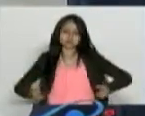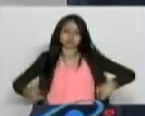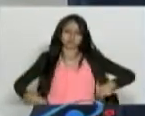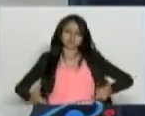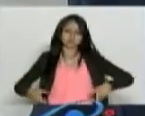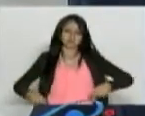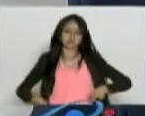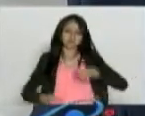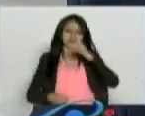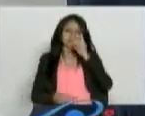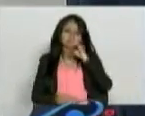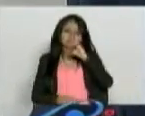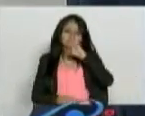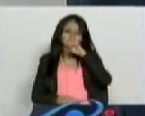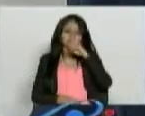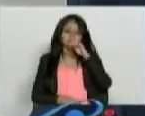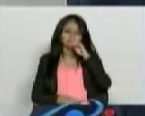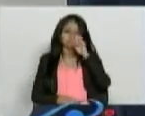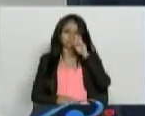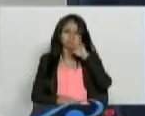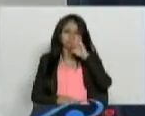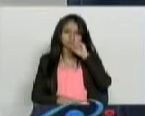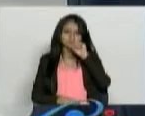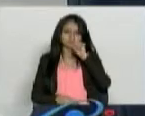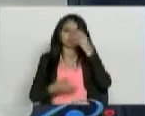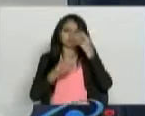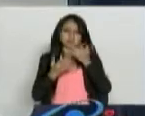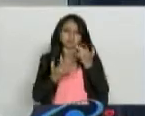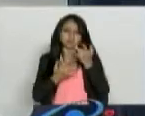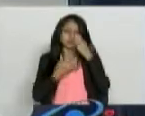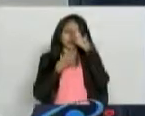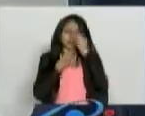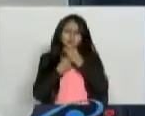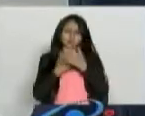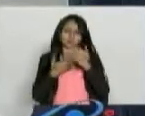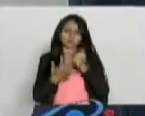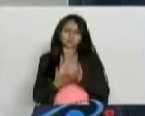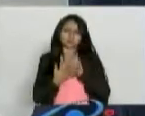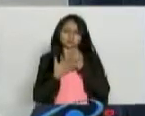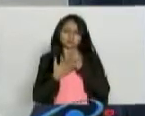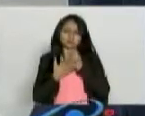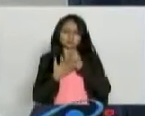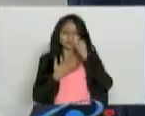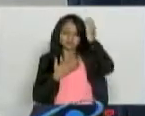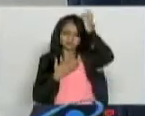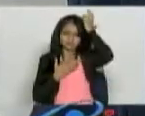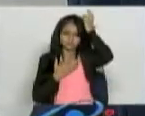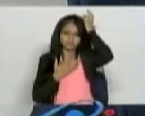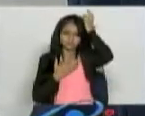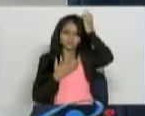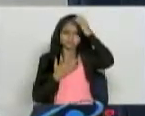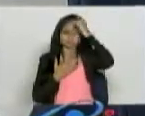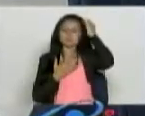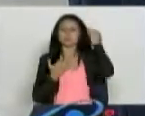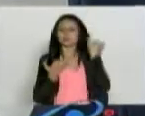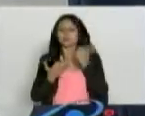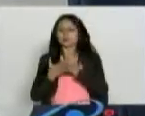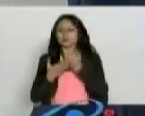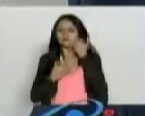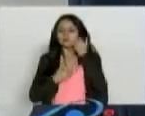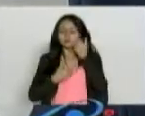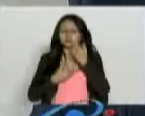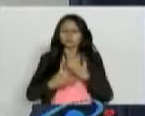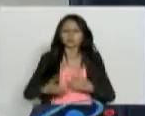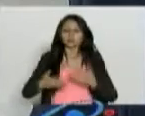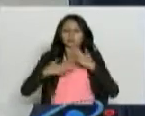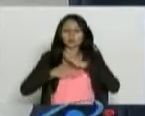disfonía, esperando una bendición para ponerme en sus manos. Por lo menos, si no se cura, que